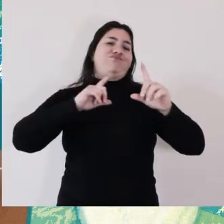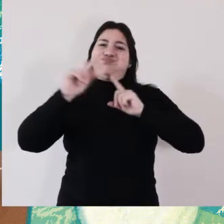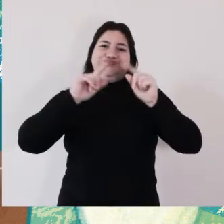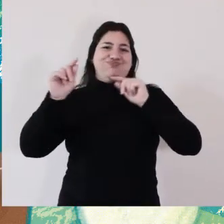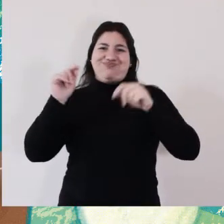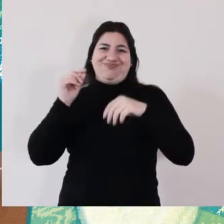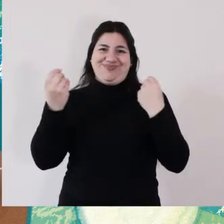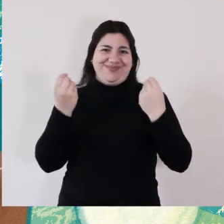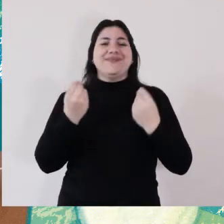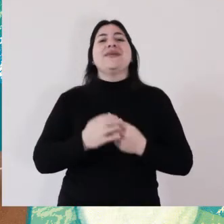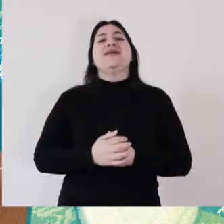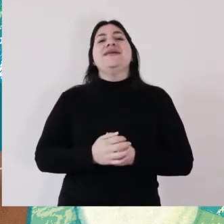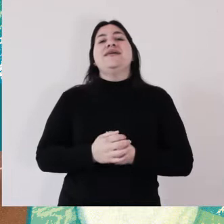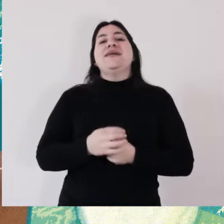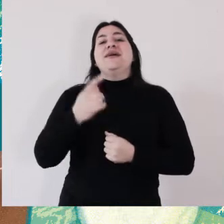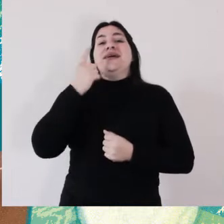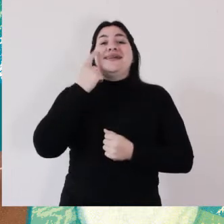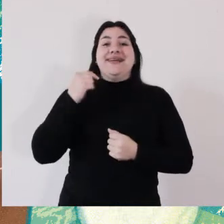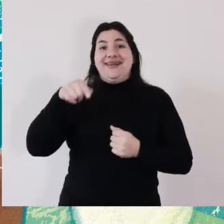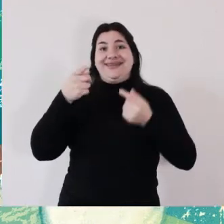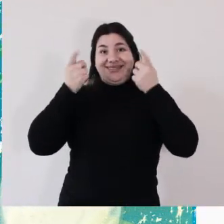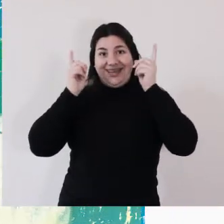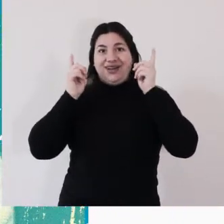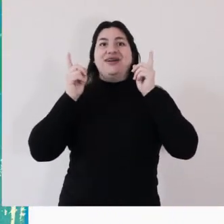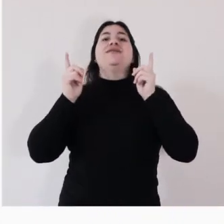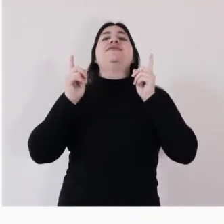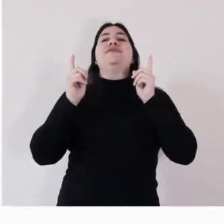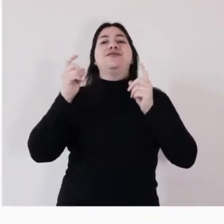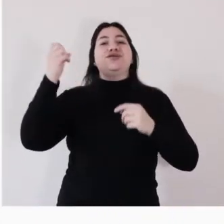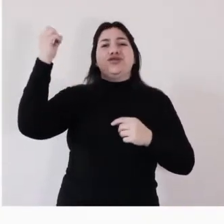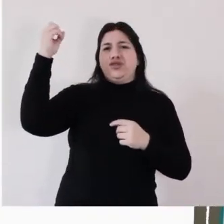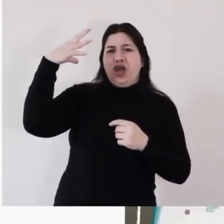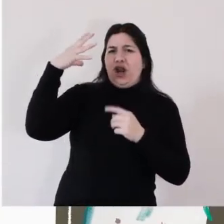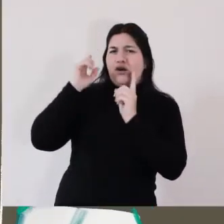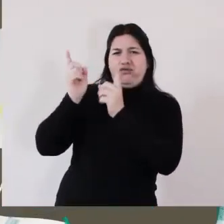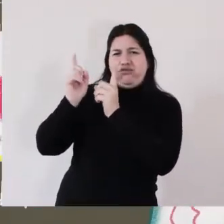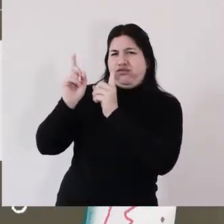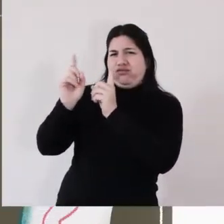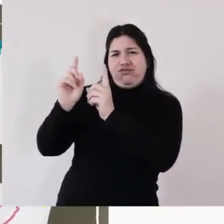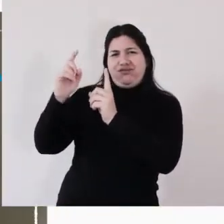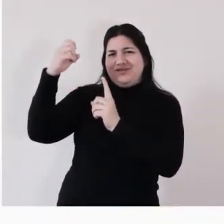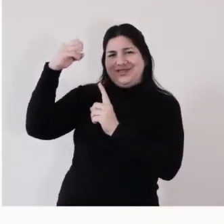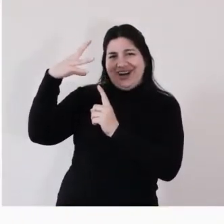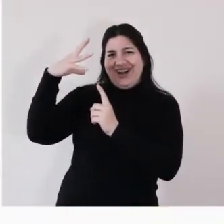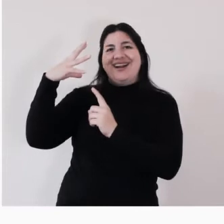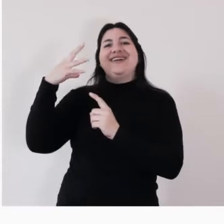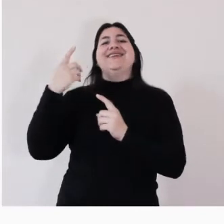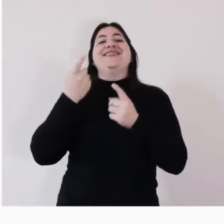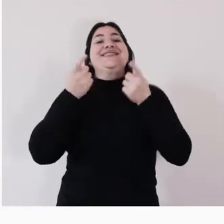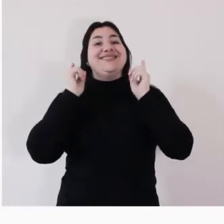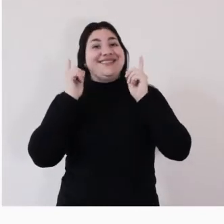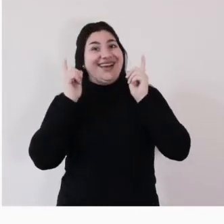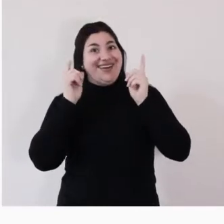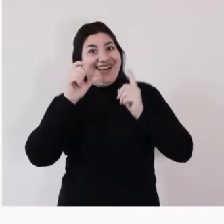regresa a su hogar, el día todavía es un regalo. El sol sigue dibujando rayos en la tarde.